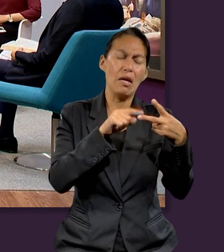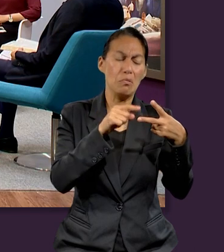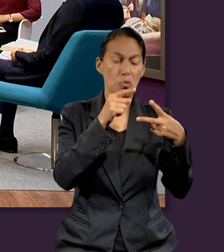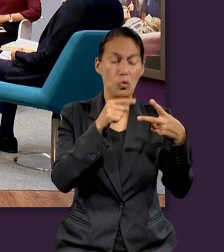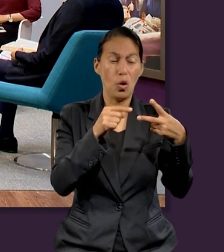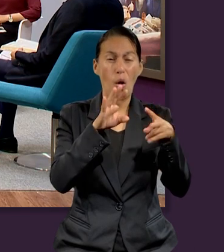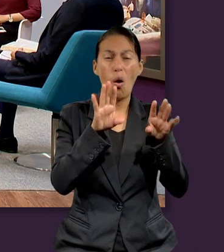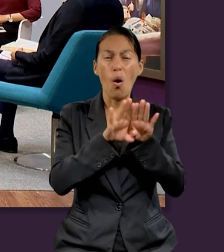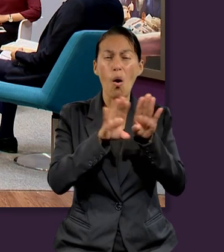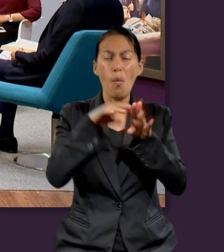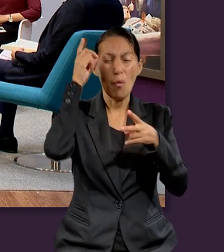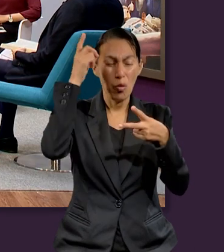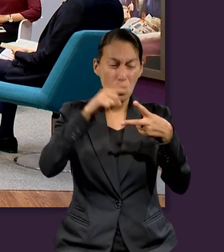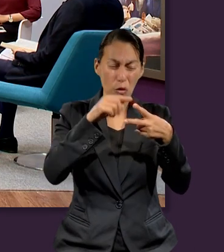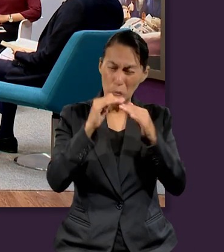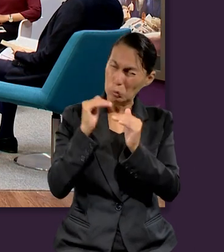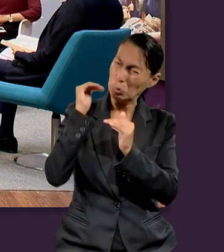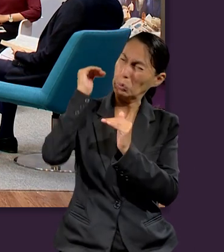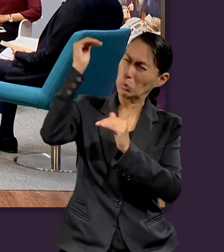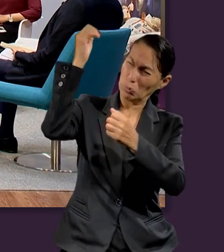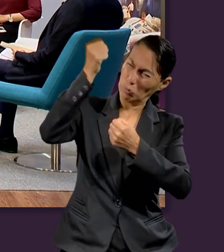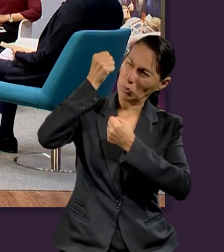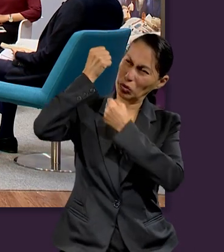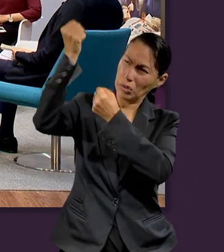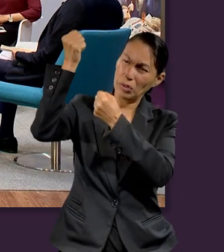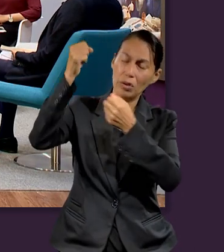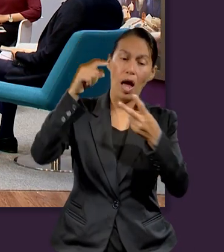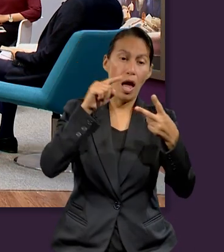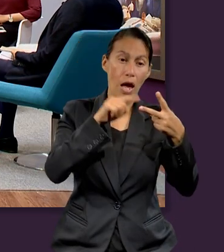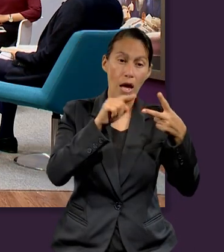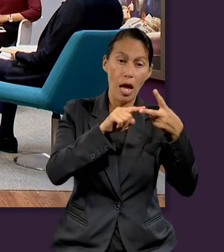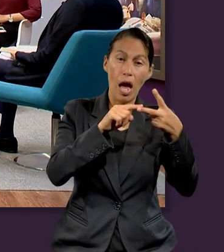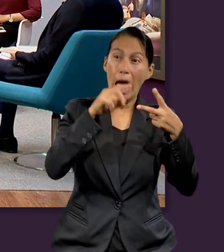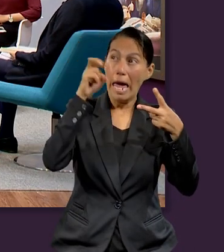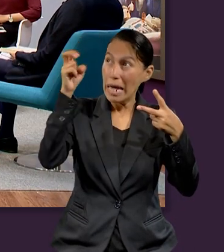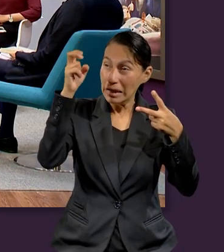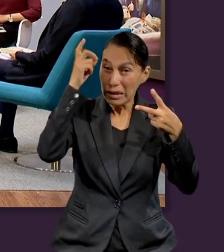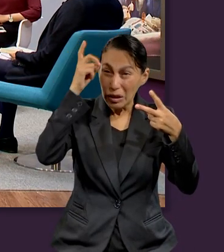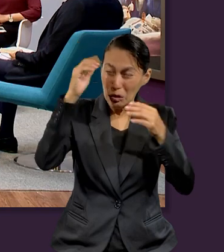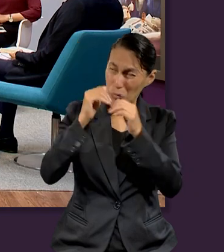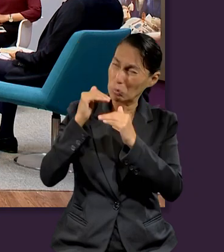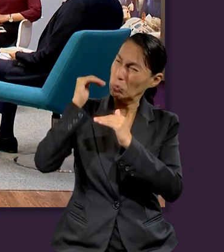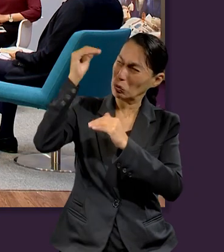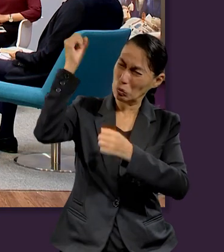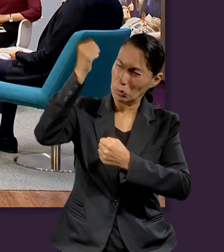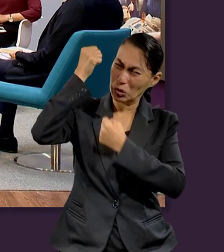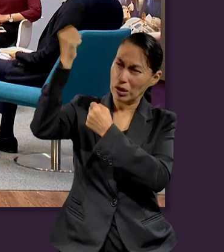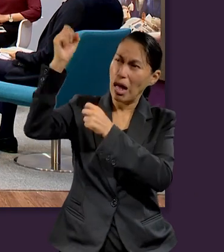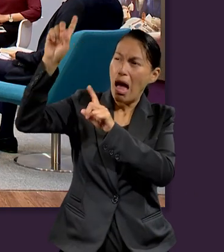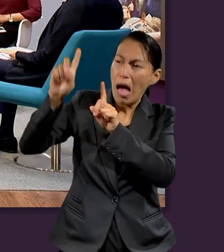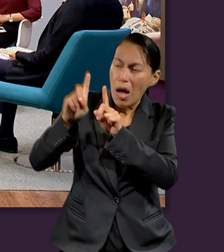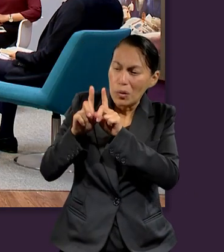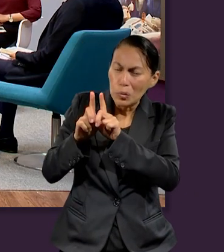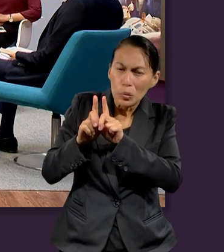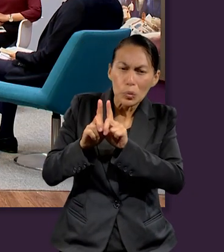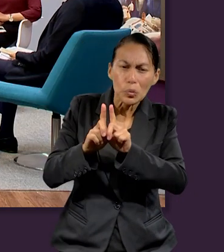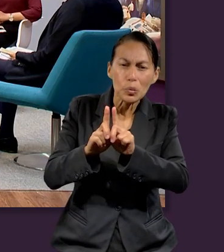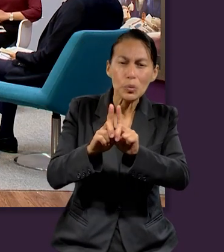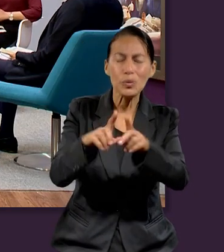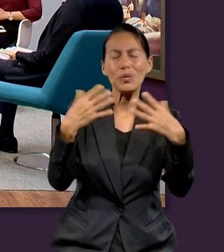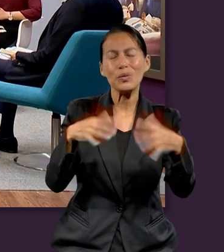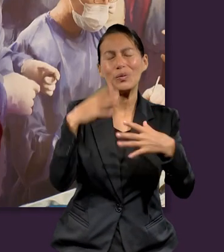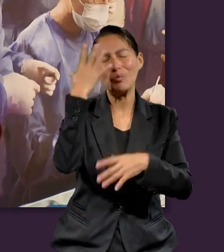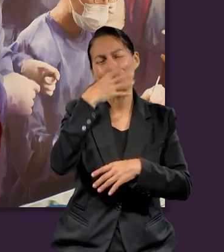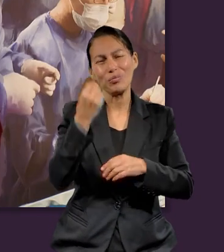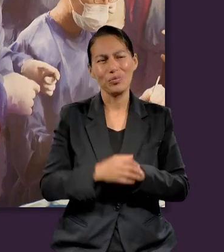Y la inmanencia que ese Dios Todopoderoso está involucrado entre sus criaturas. ¿Qué tienes referente a ello,